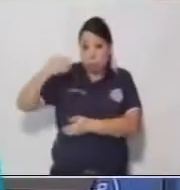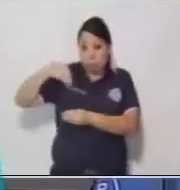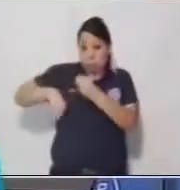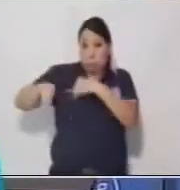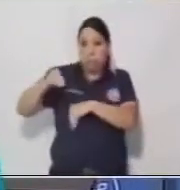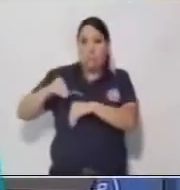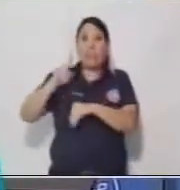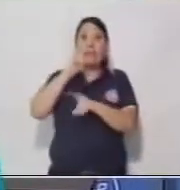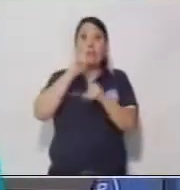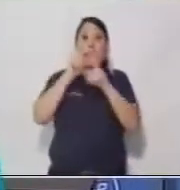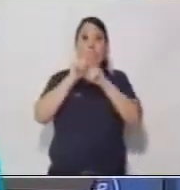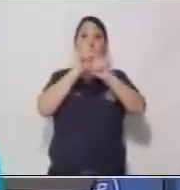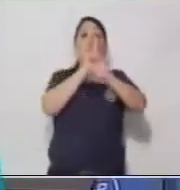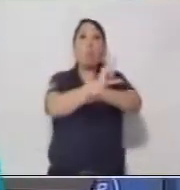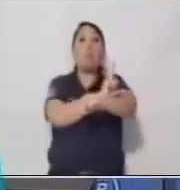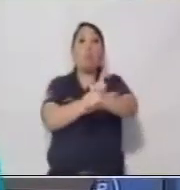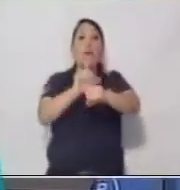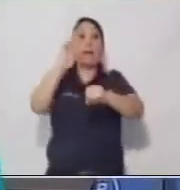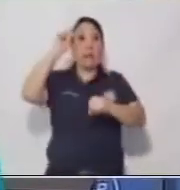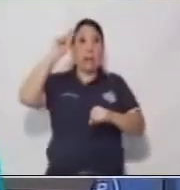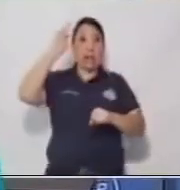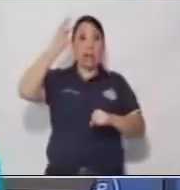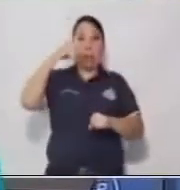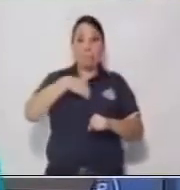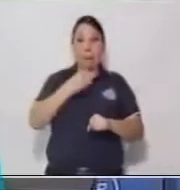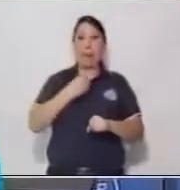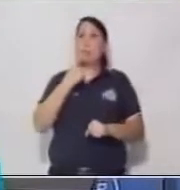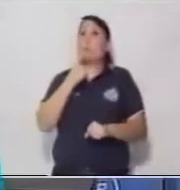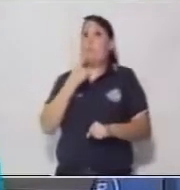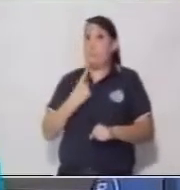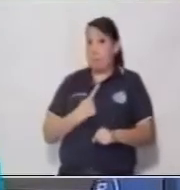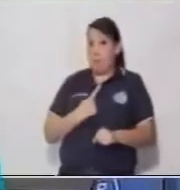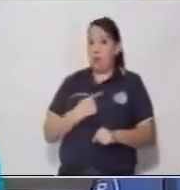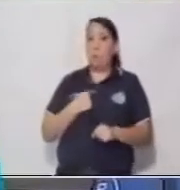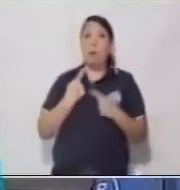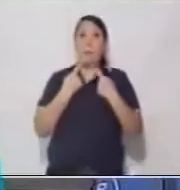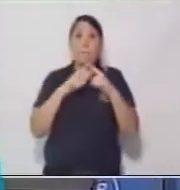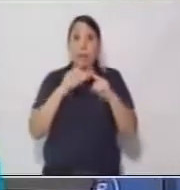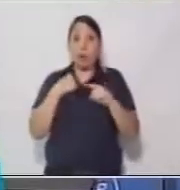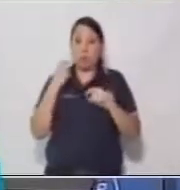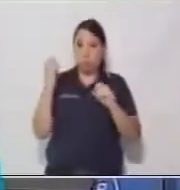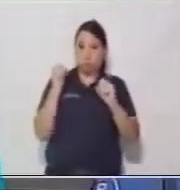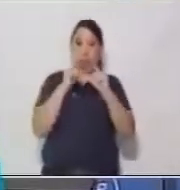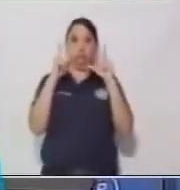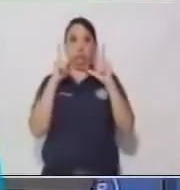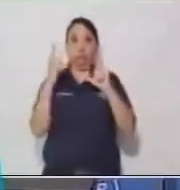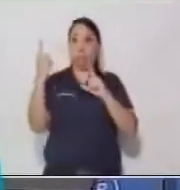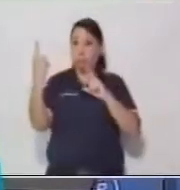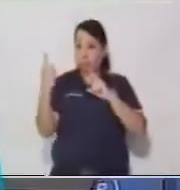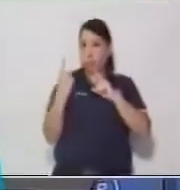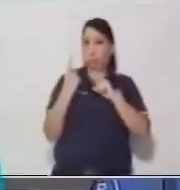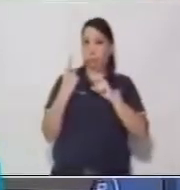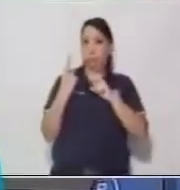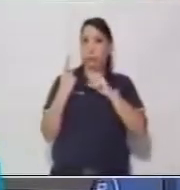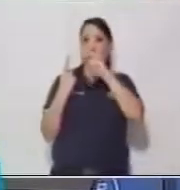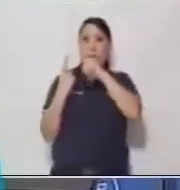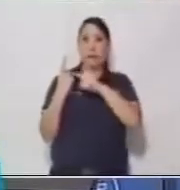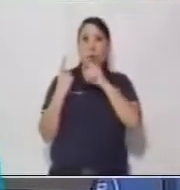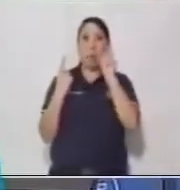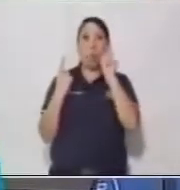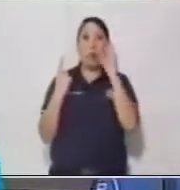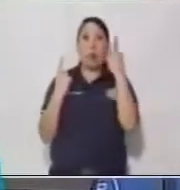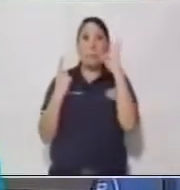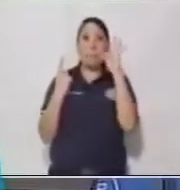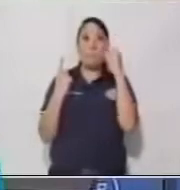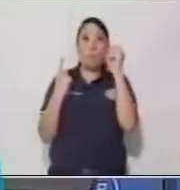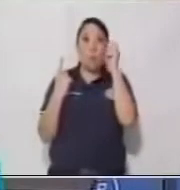cuento inventado, pero no sabía cómo hacerlo. De repente apareció ella, la hechicera